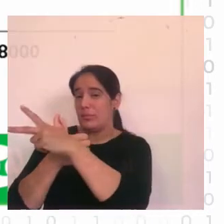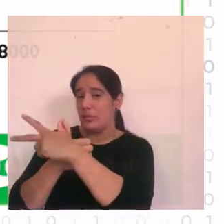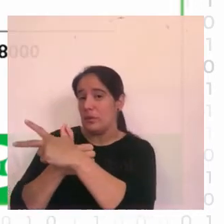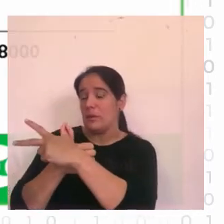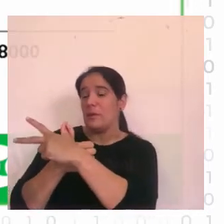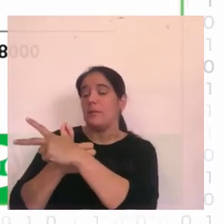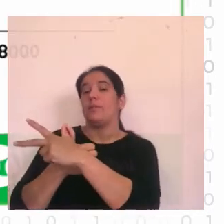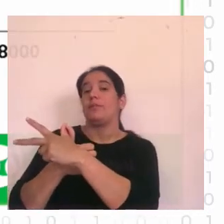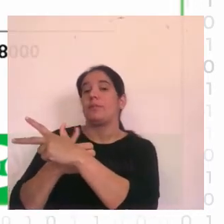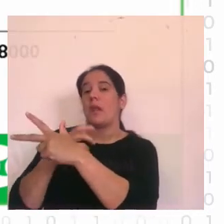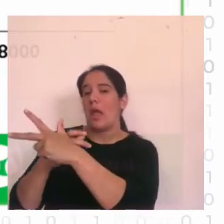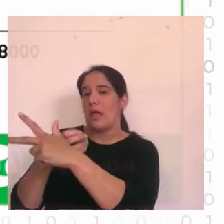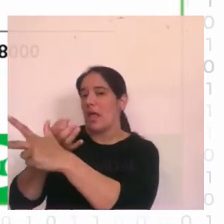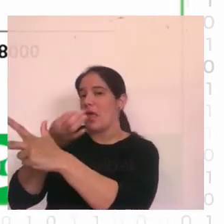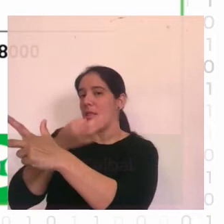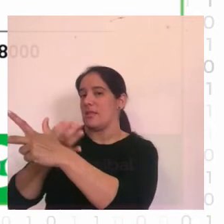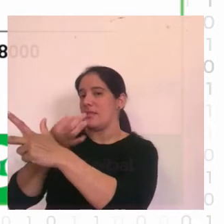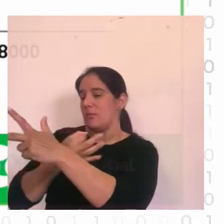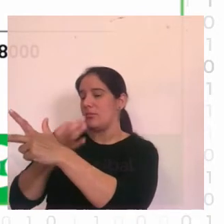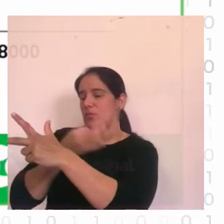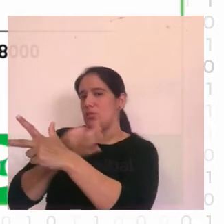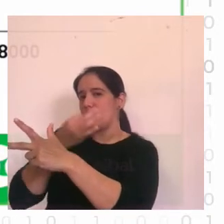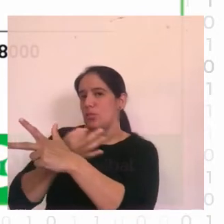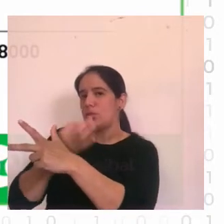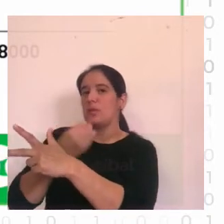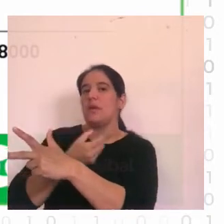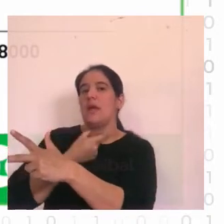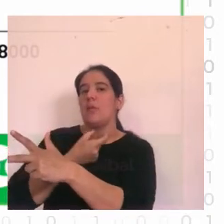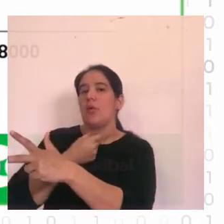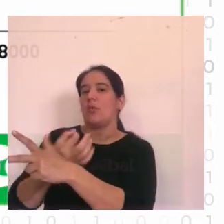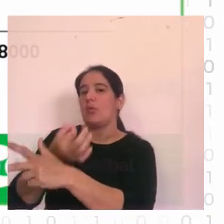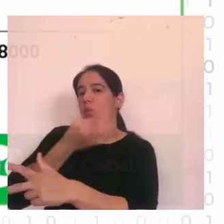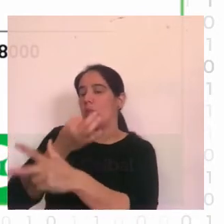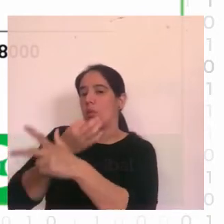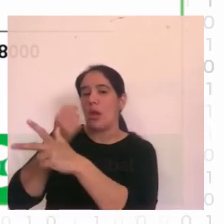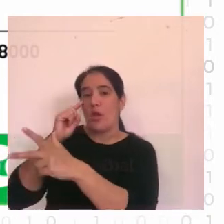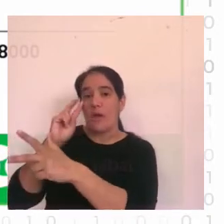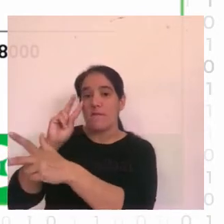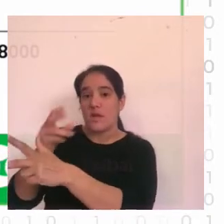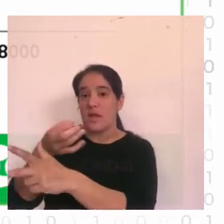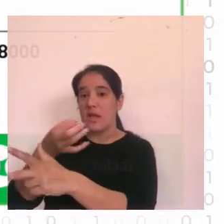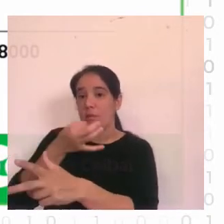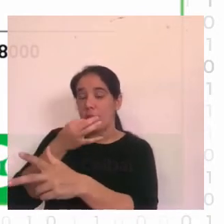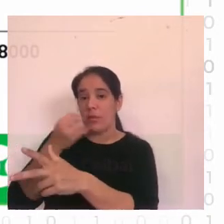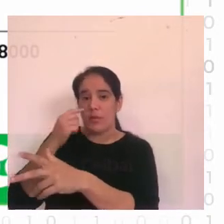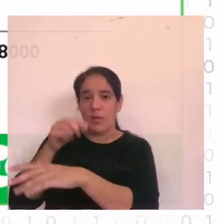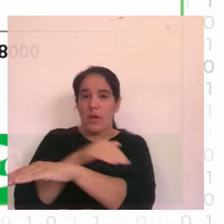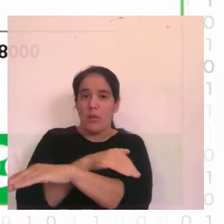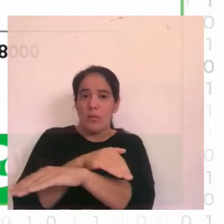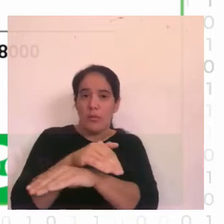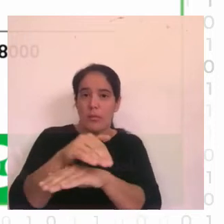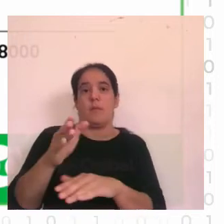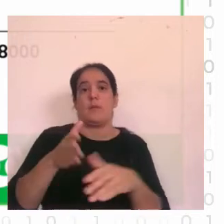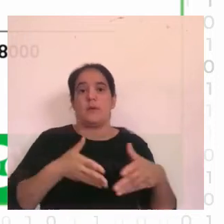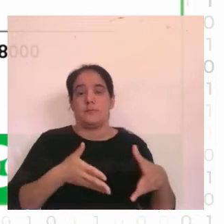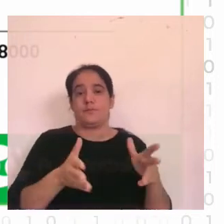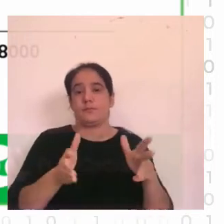y le decía en voz lo que detectaba en este caso ahí tenemos la imagen lo que reconoció con el algoritmo bueno para el